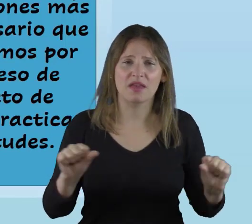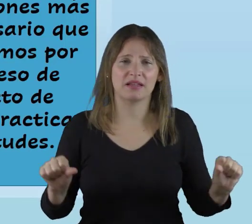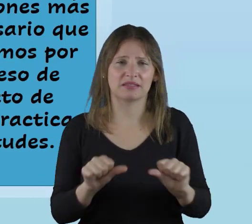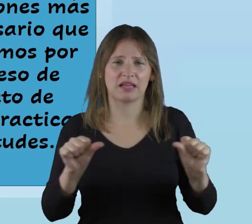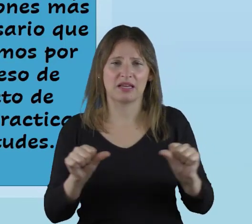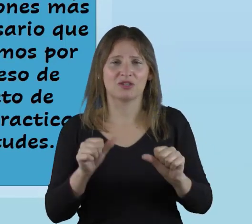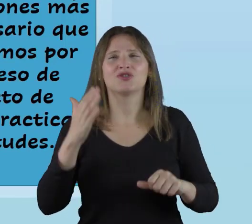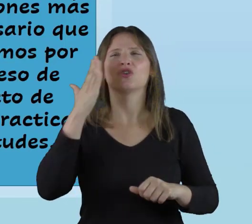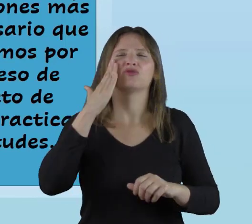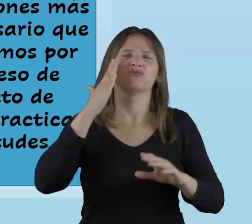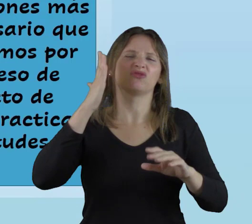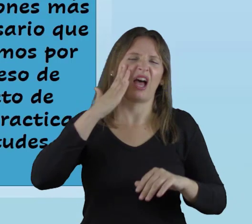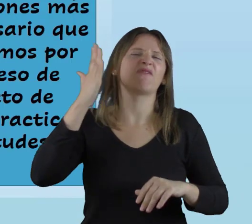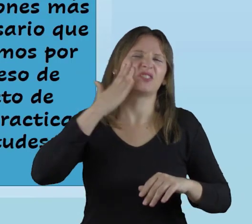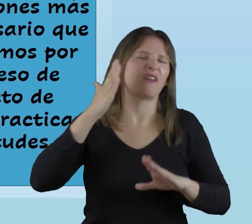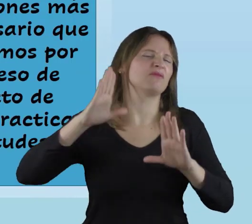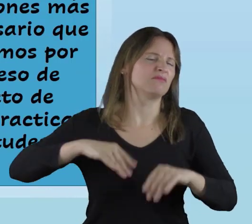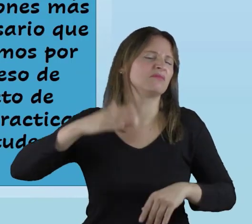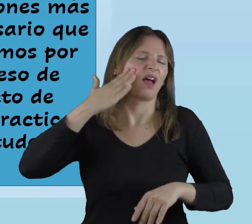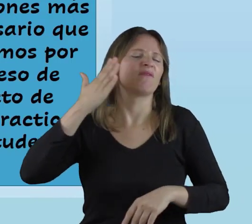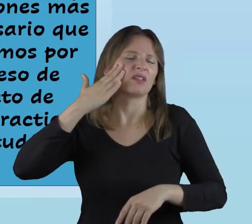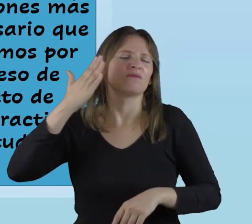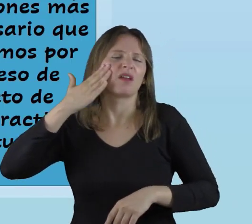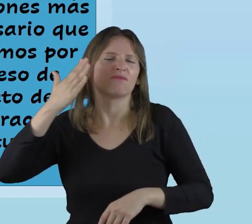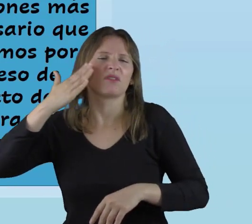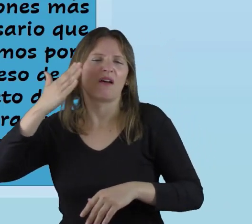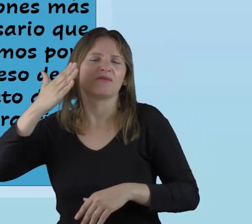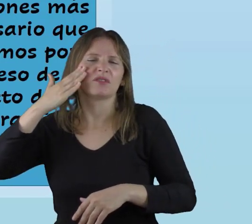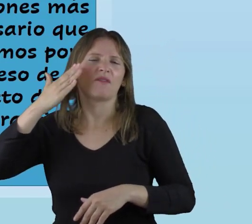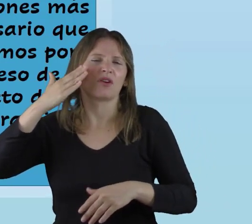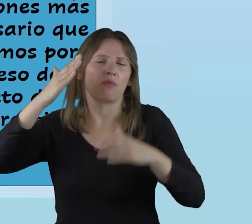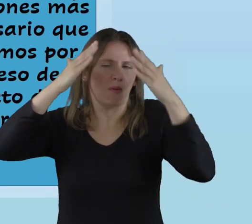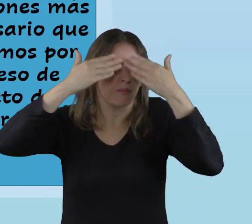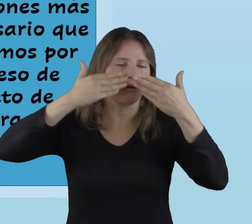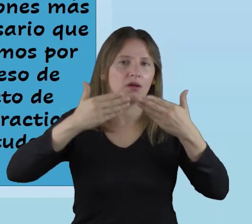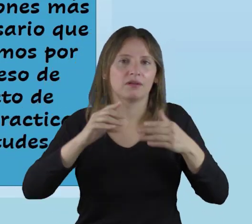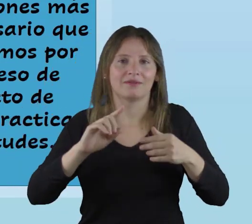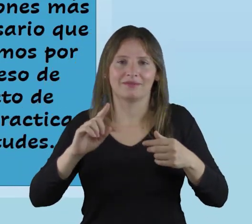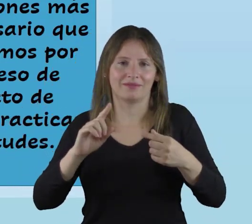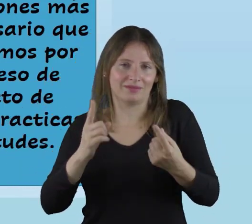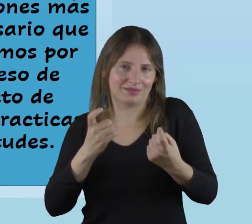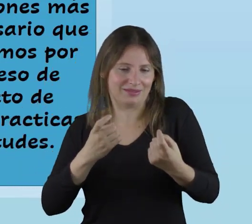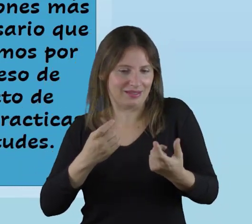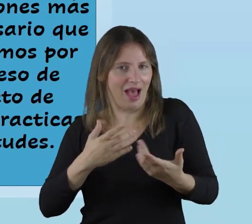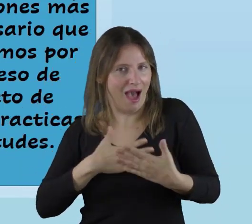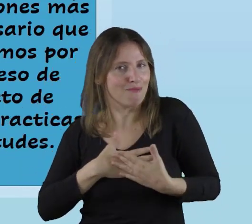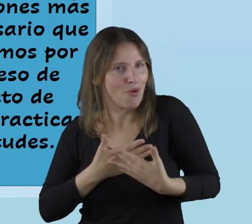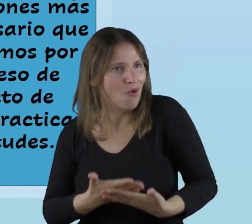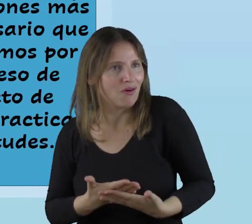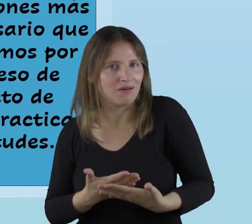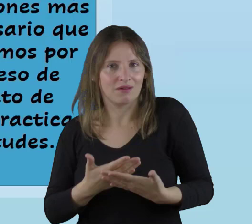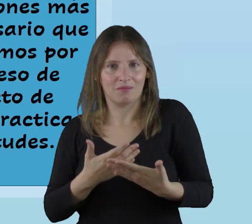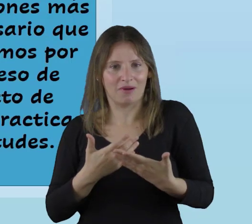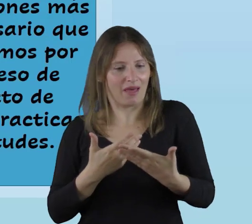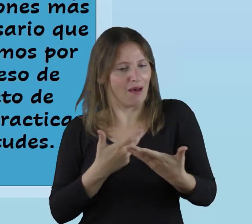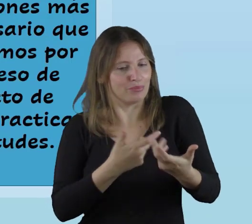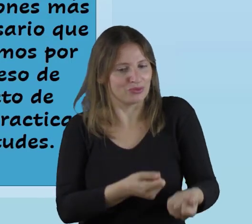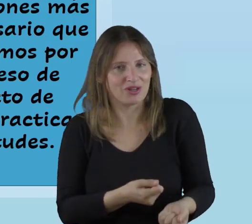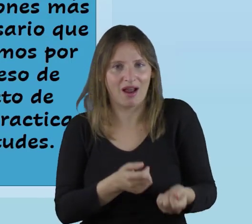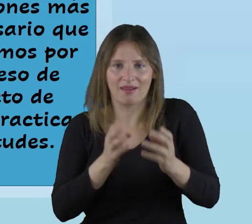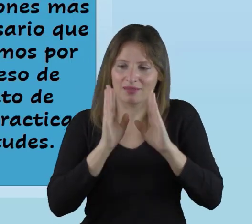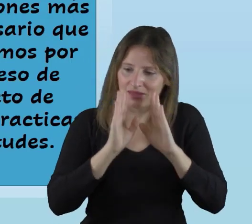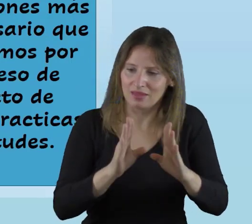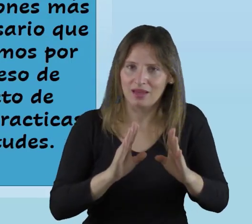que podemos hacer si lo sé todo lo sé todo y no tengo una actitud que me mueva el amor